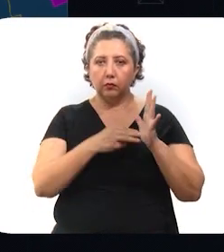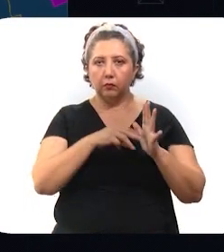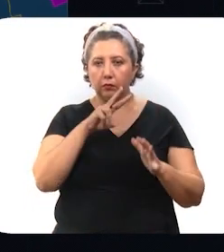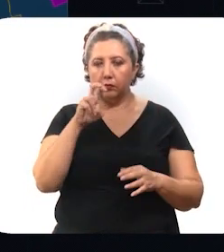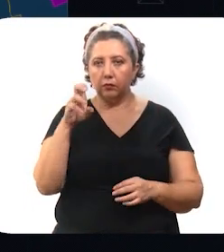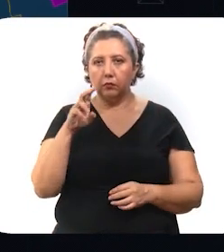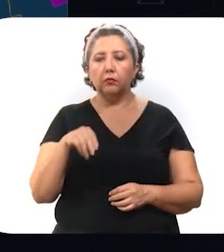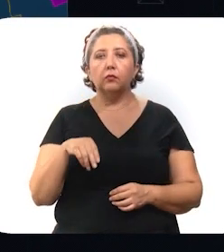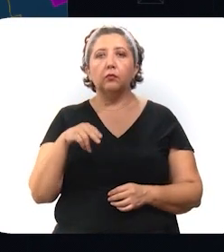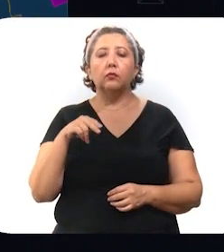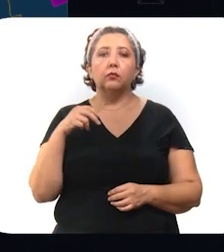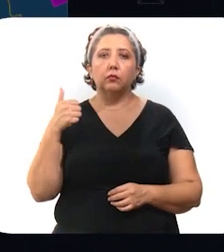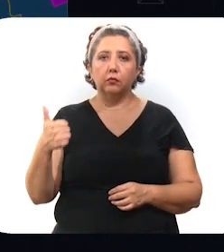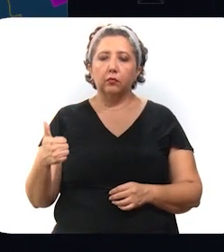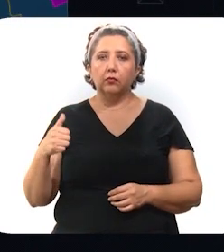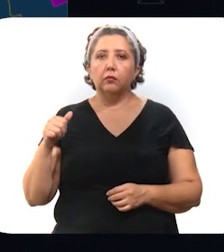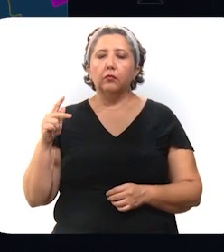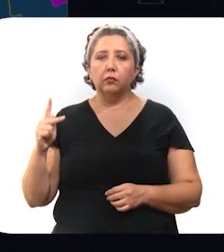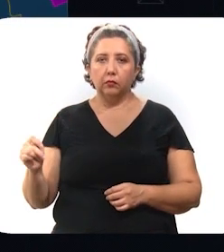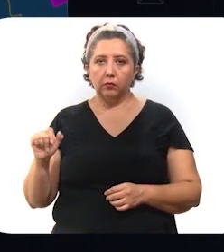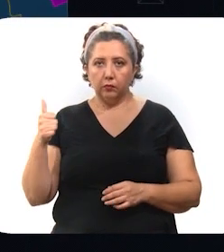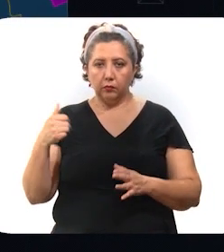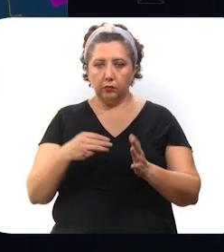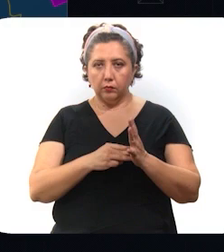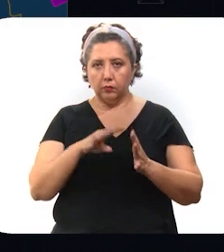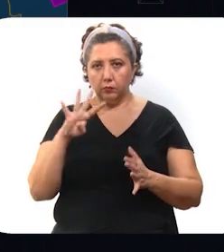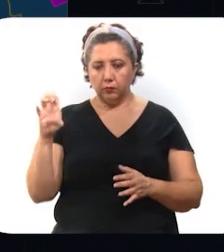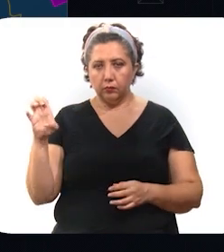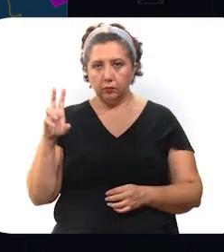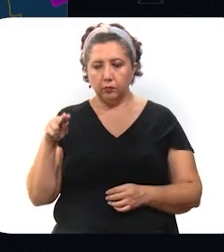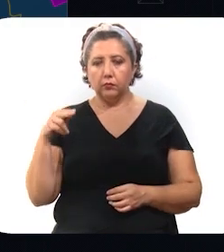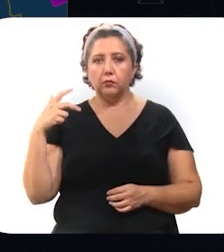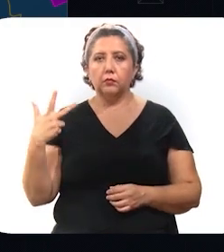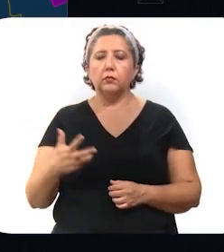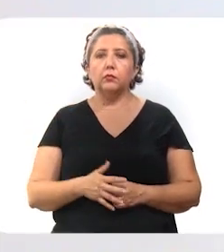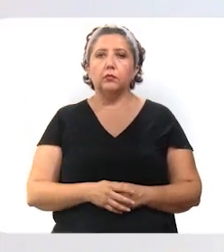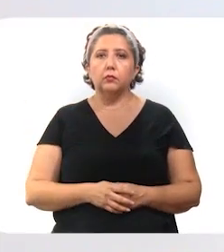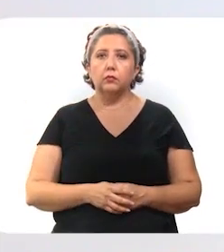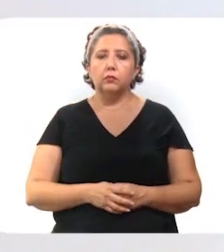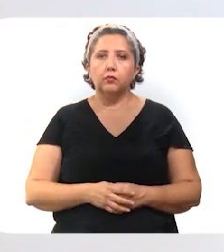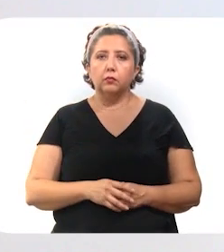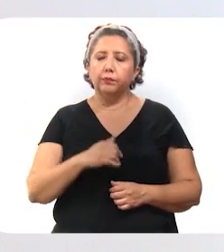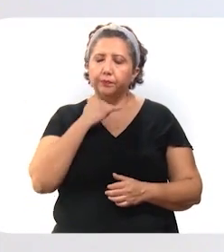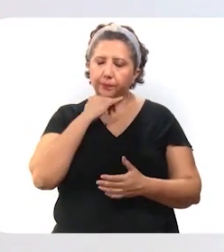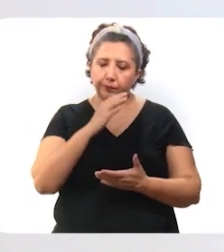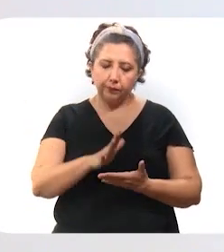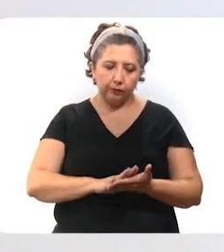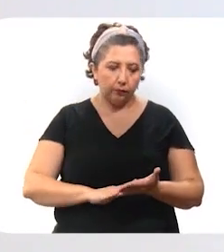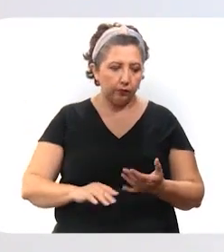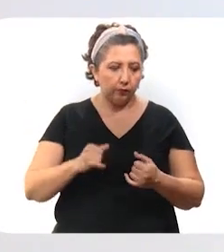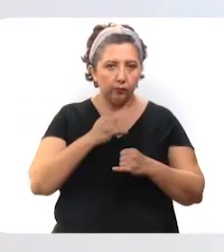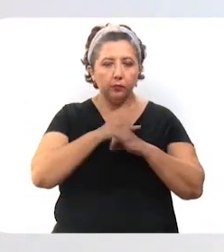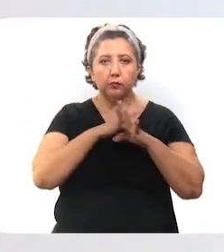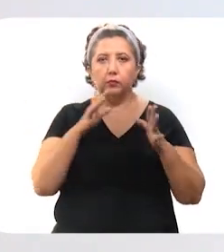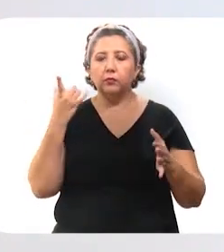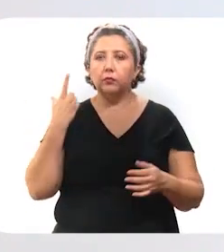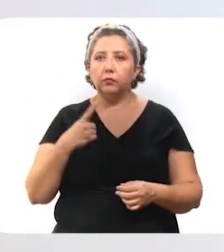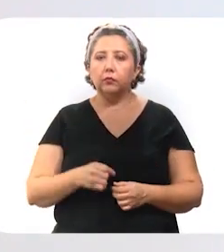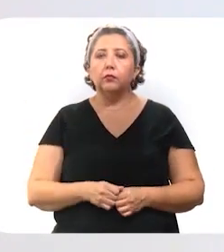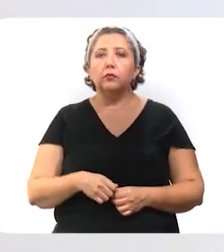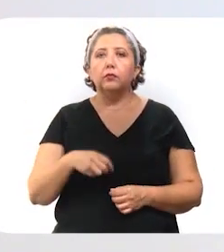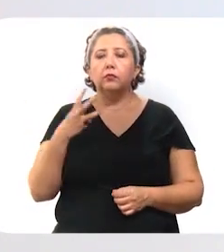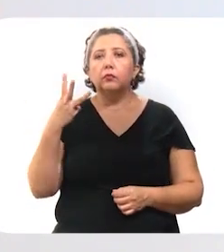,286 y en la zona poniente 11,488. Lamentablemente en este parte médico